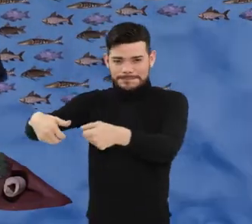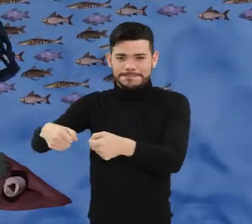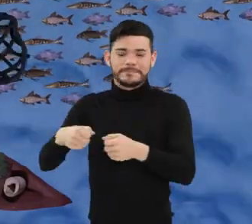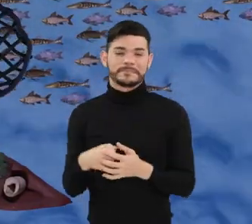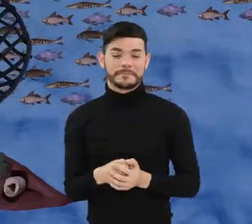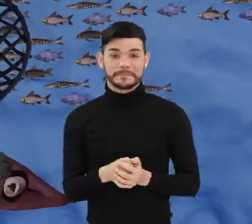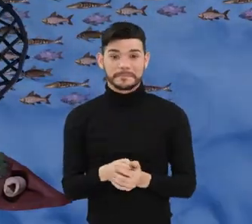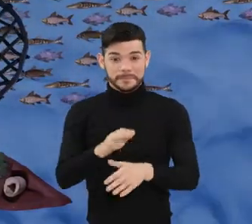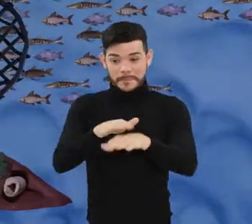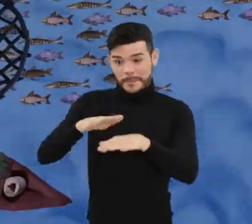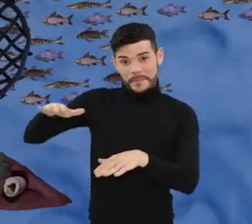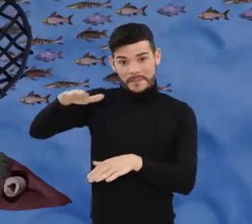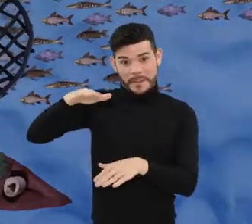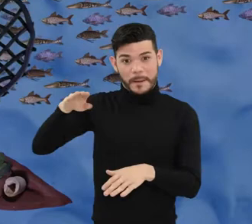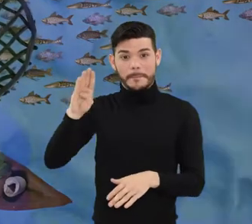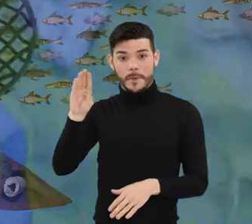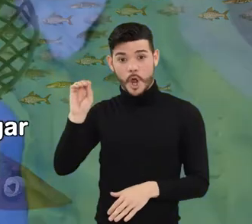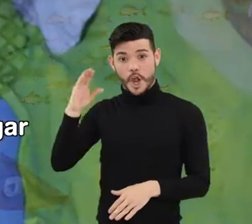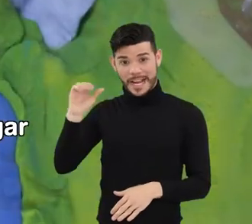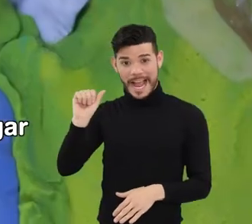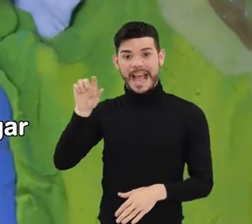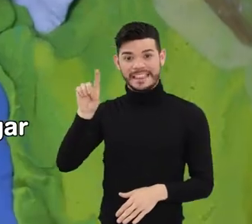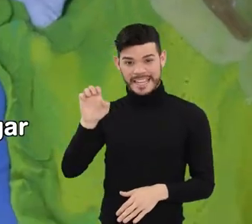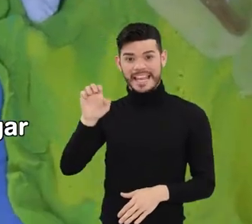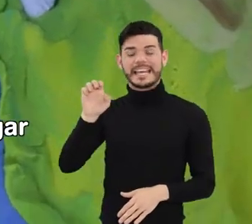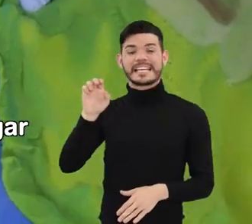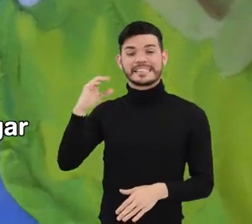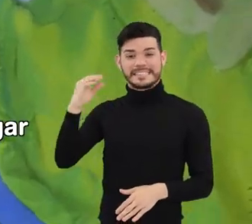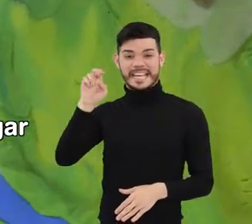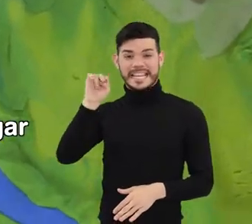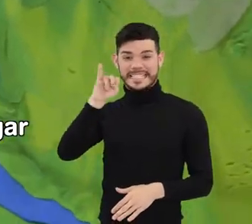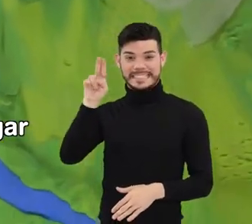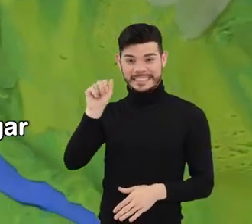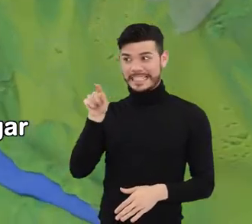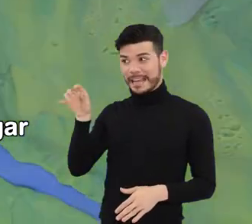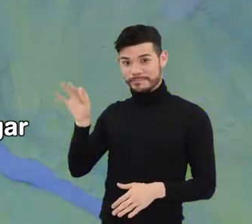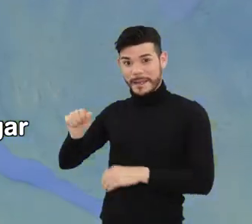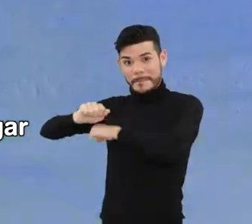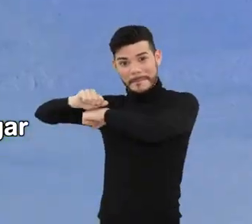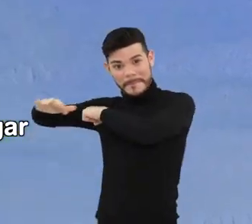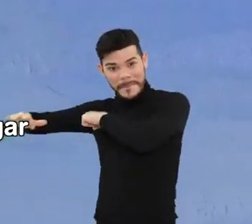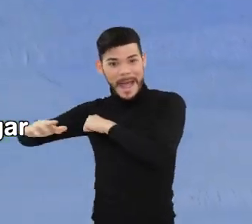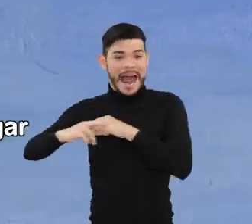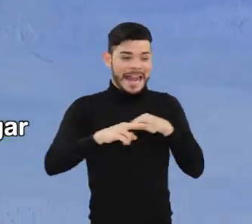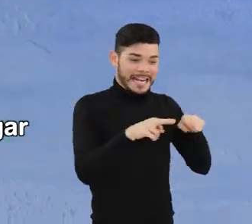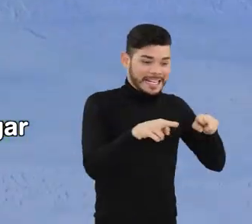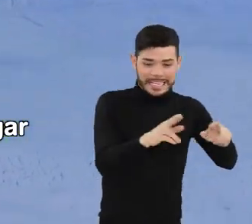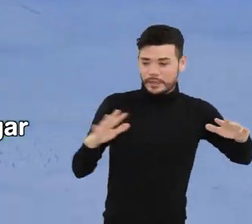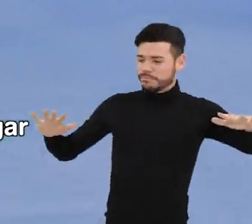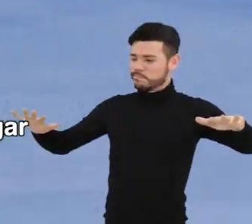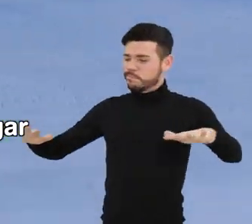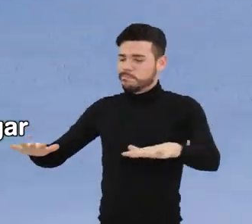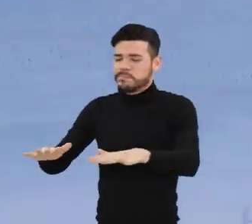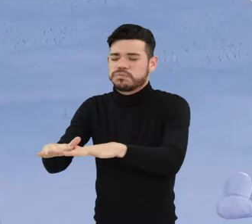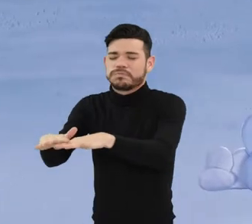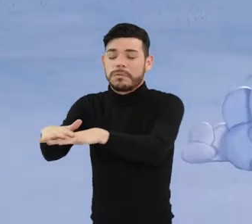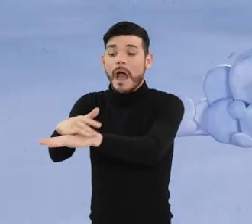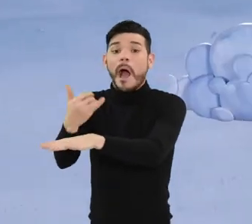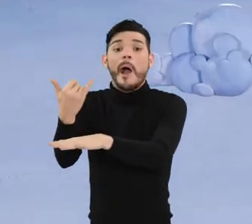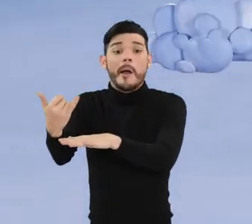atrapar a los peces. En Bocas de Ceniza, ese fascinante lugar donde el río se une con el mar,